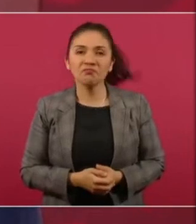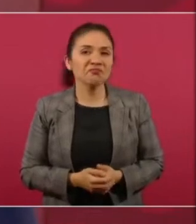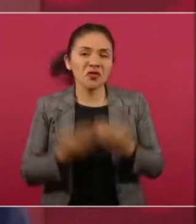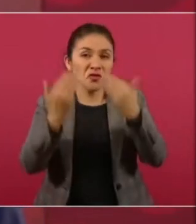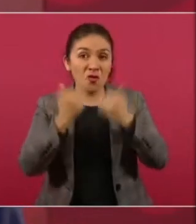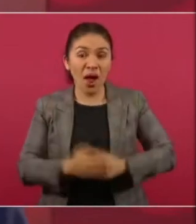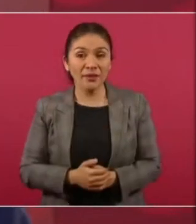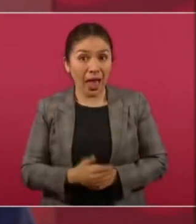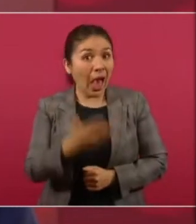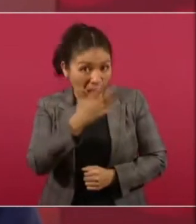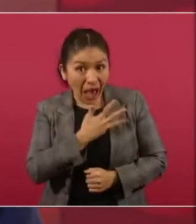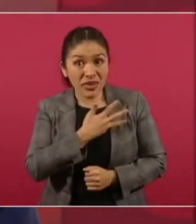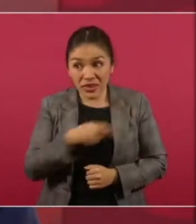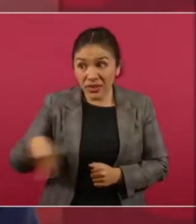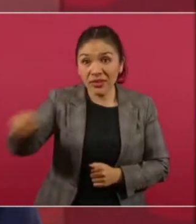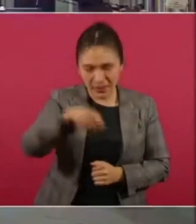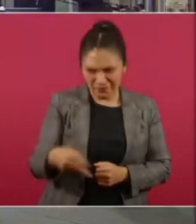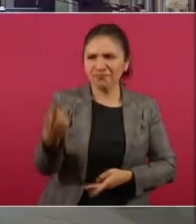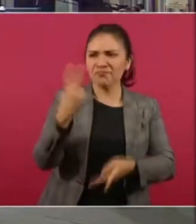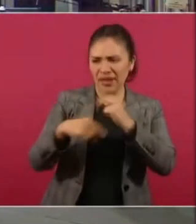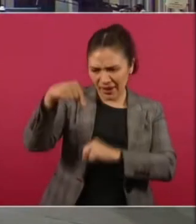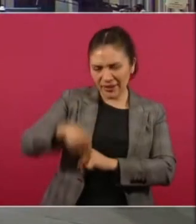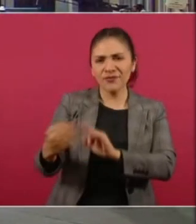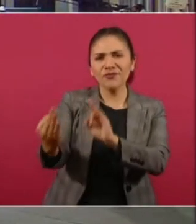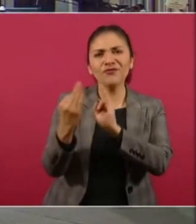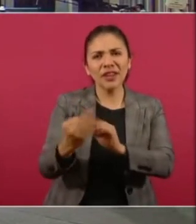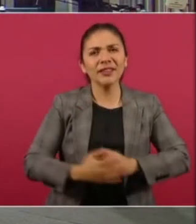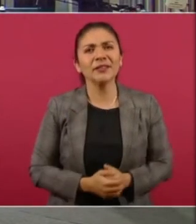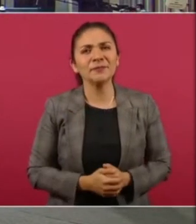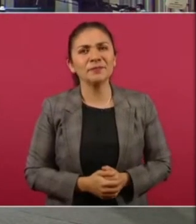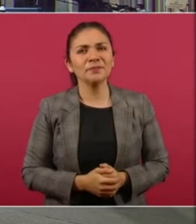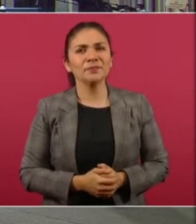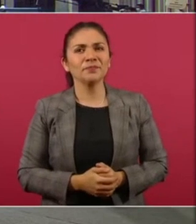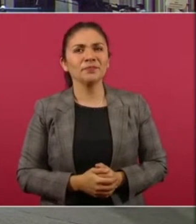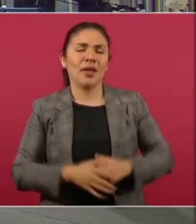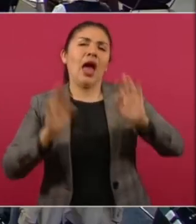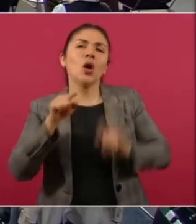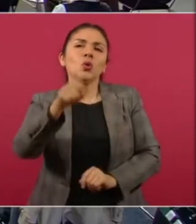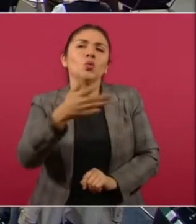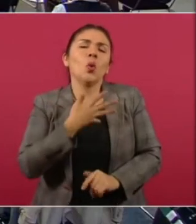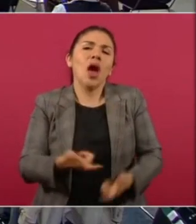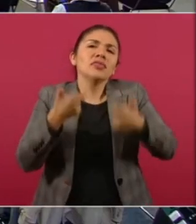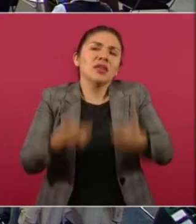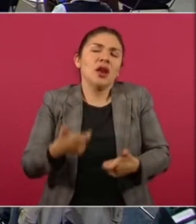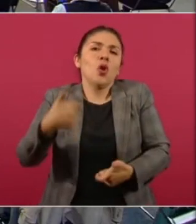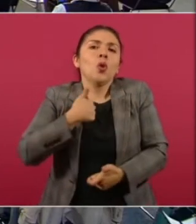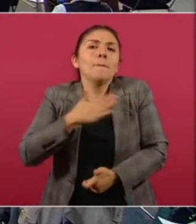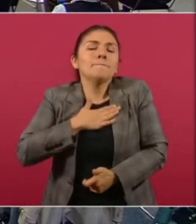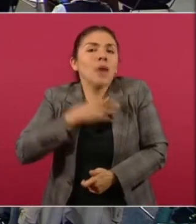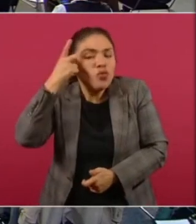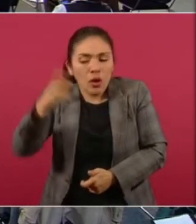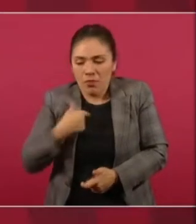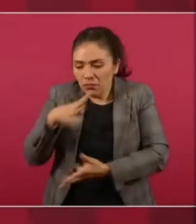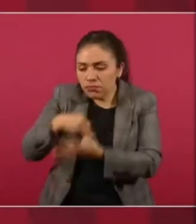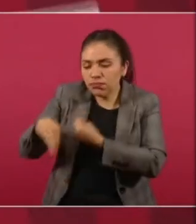Si hay alguien, también que venga. No, pues usted se mueve con los recursos del pueblo ahorita. Yo me muevo con mis propios